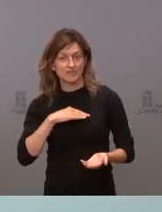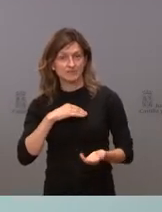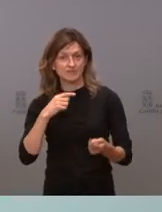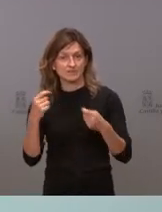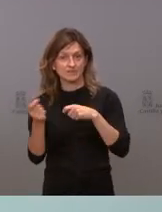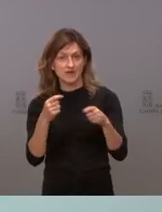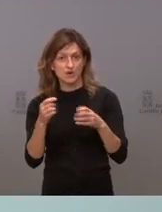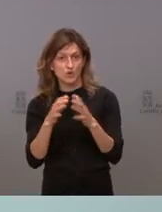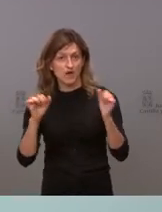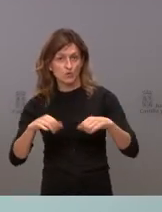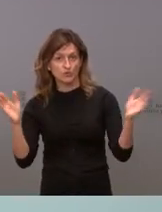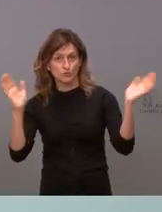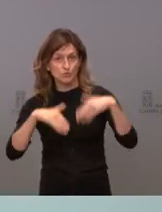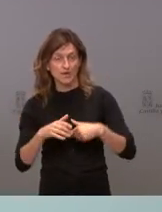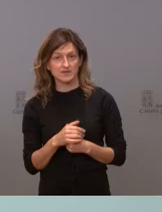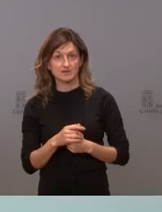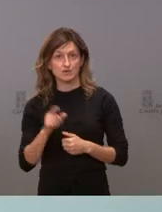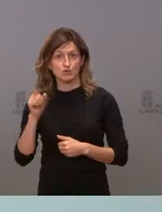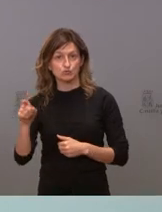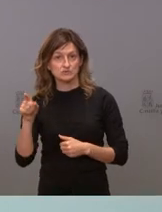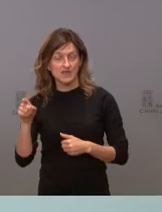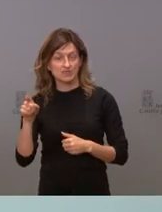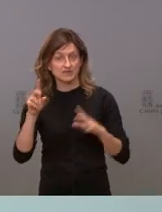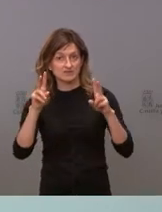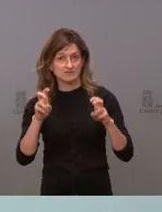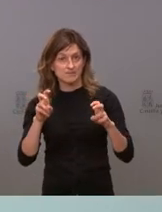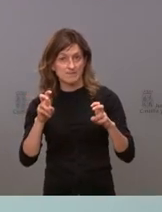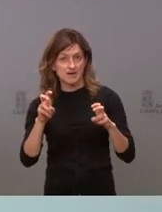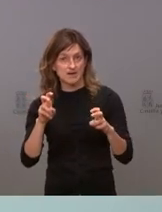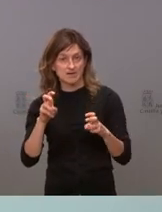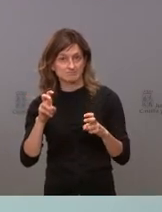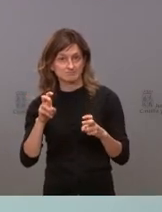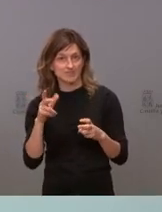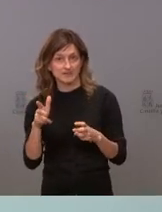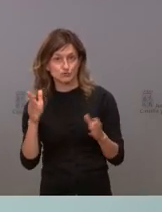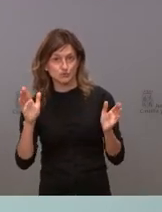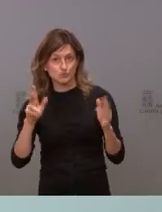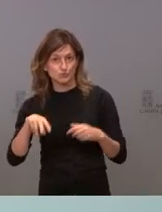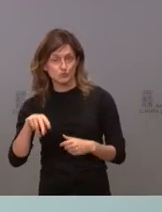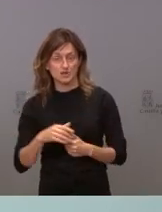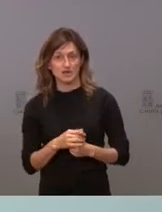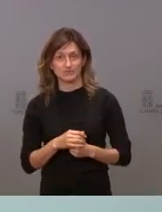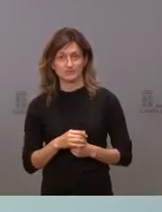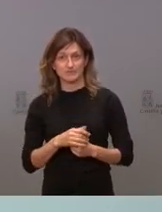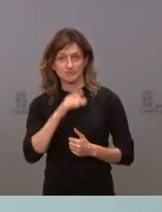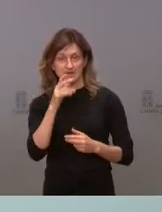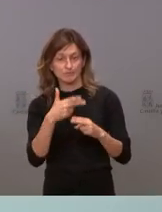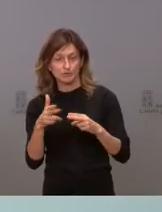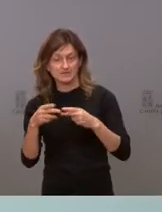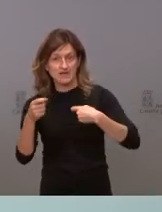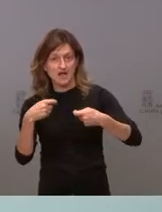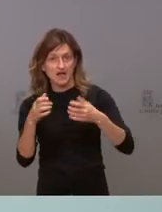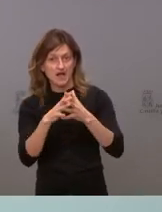diálogo y acuerdo, porque usted nunca se movió para ceder, hacer una política de acuerdo, porque